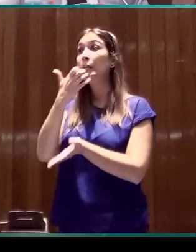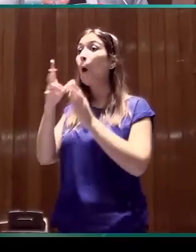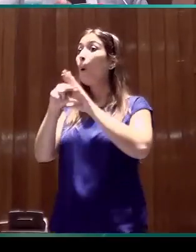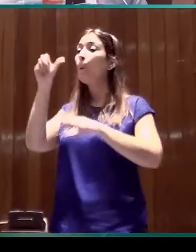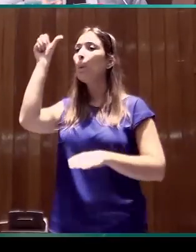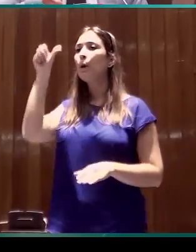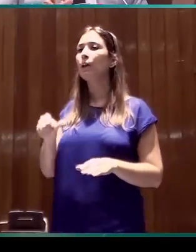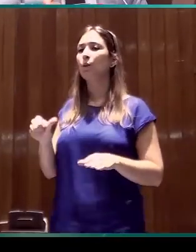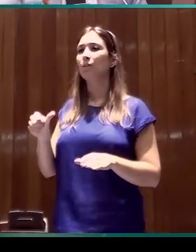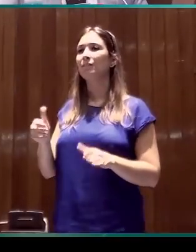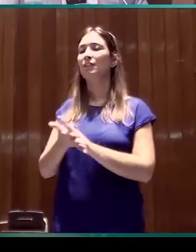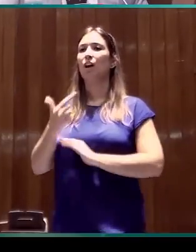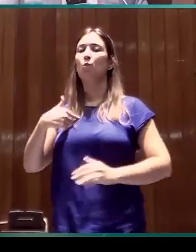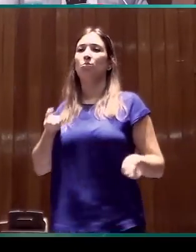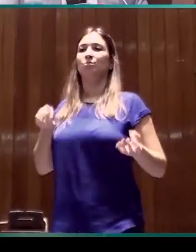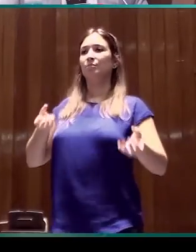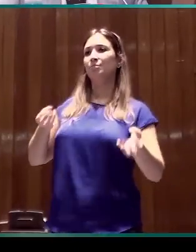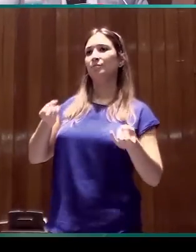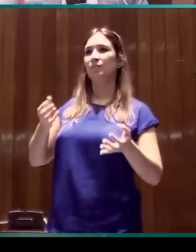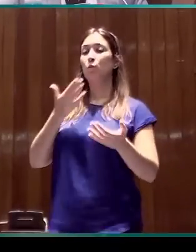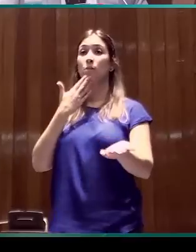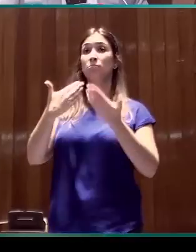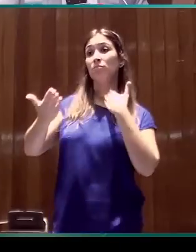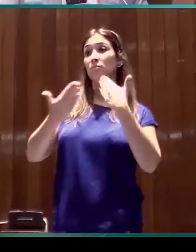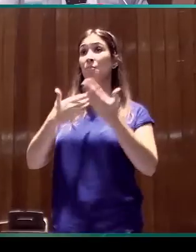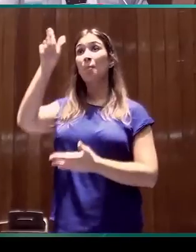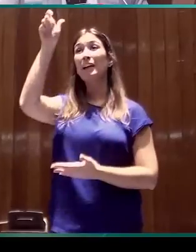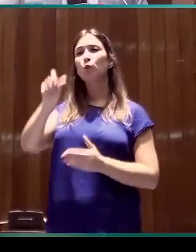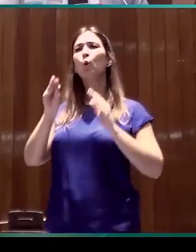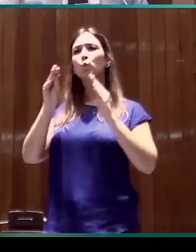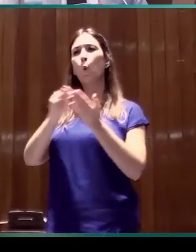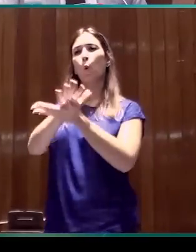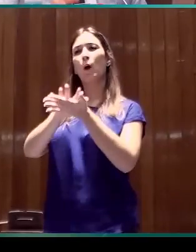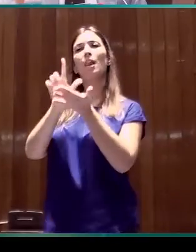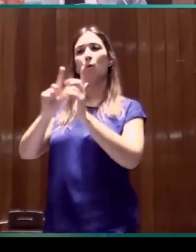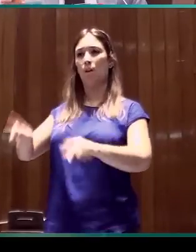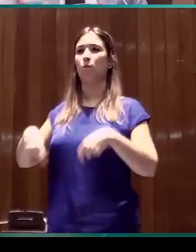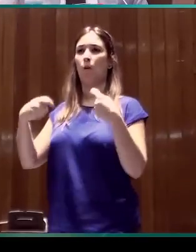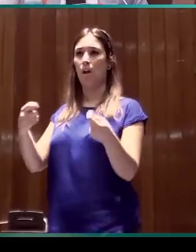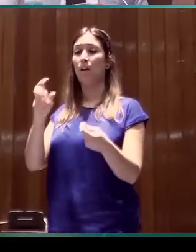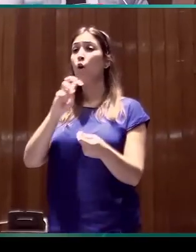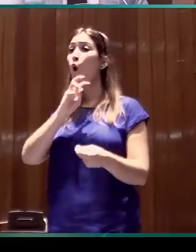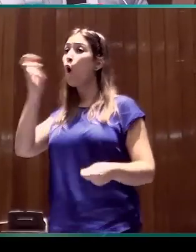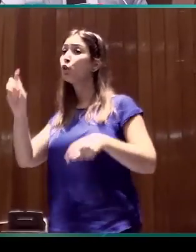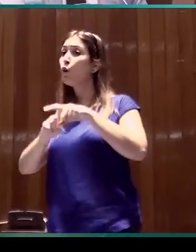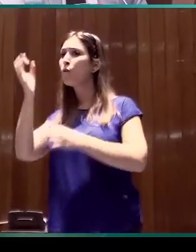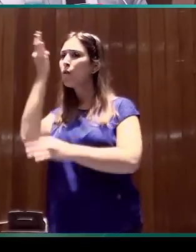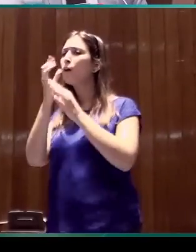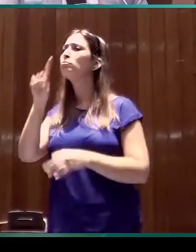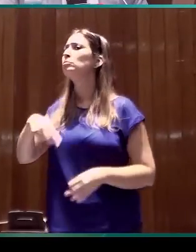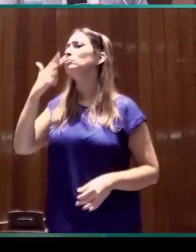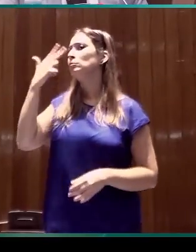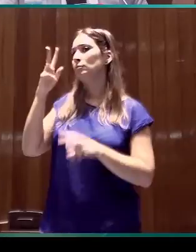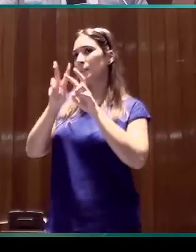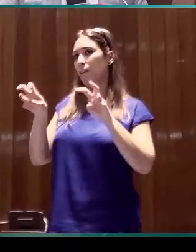lingüístico a partir de la discusión con el usuario nativo de lengua de signos. Existe otro tipo de datos, importante también en la investigación,